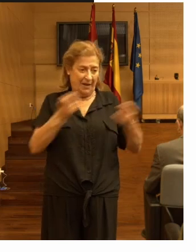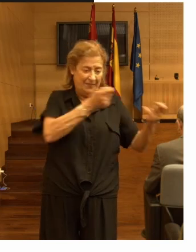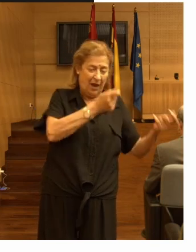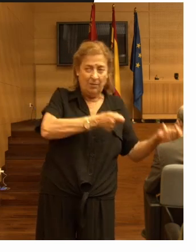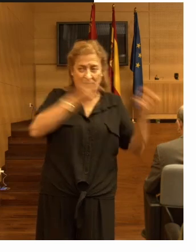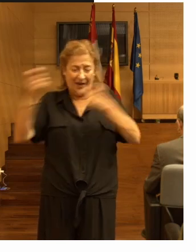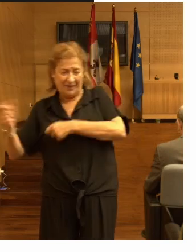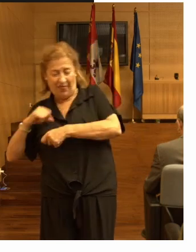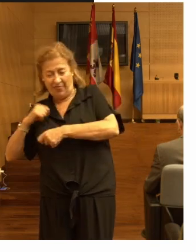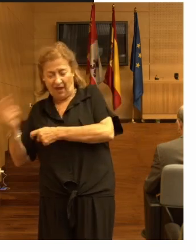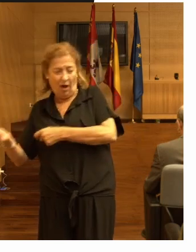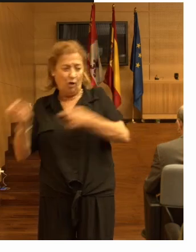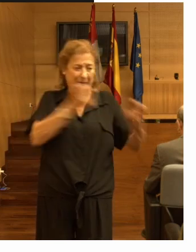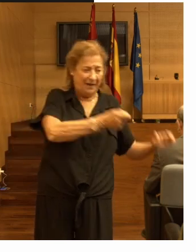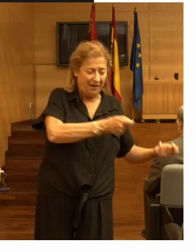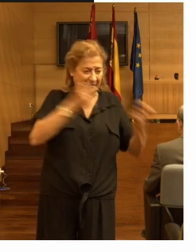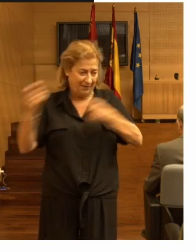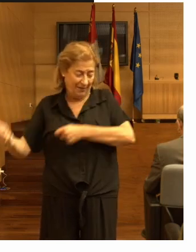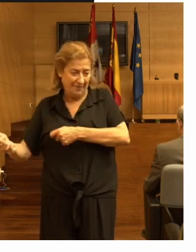residencia